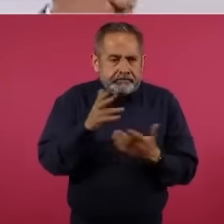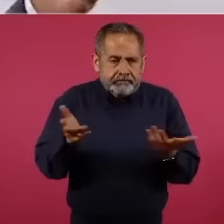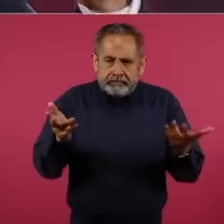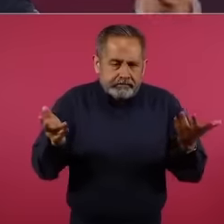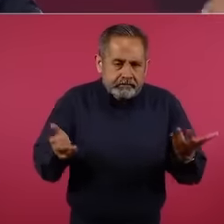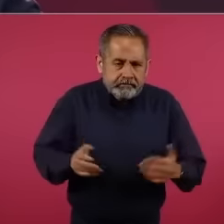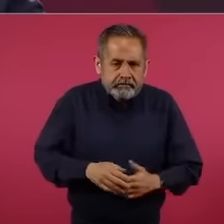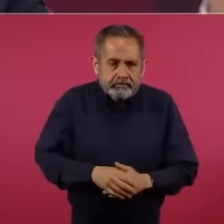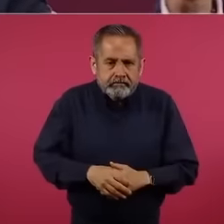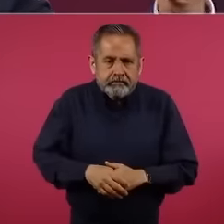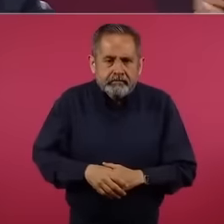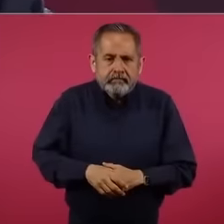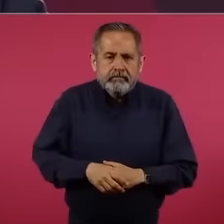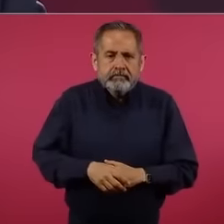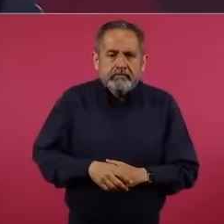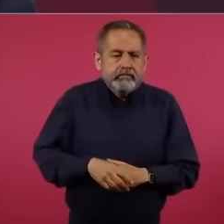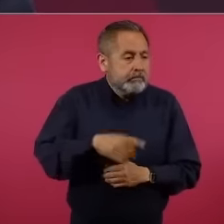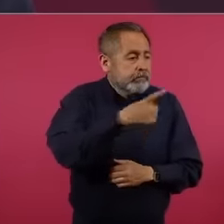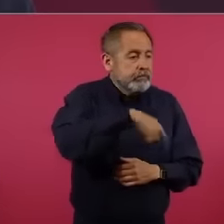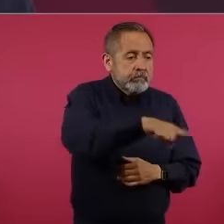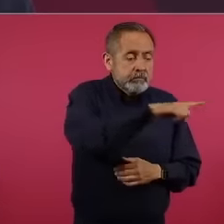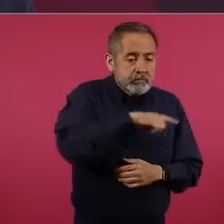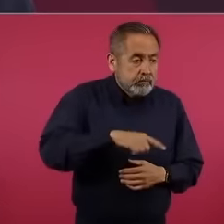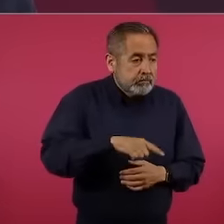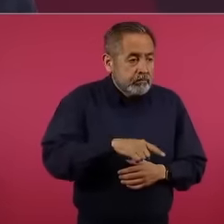Porque todo el mundo calla,